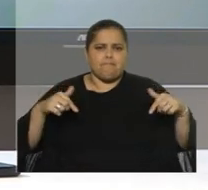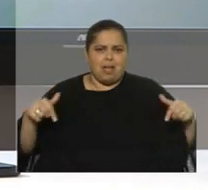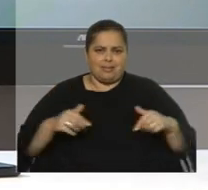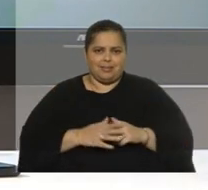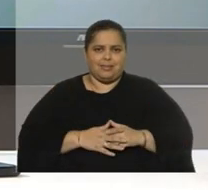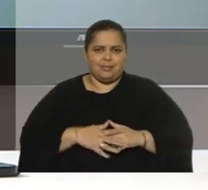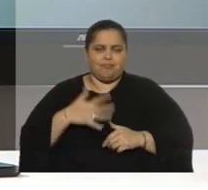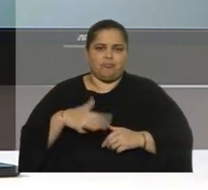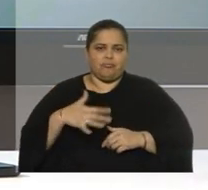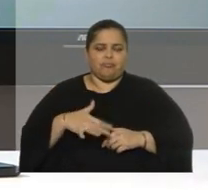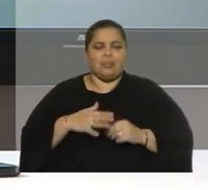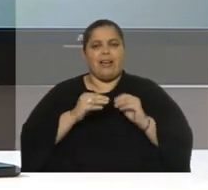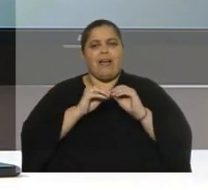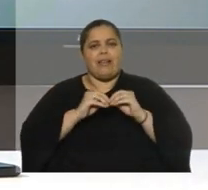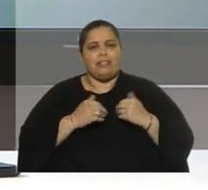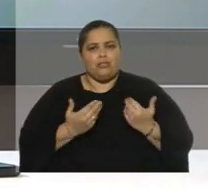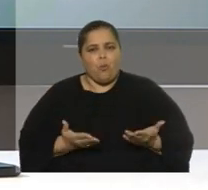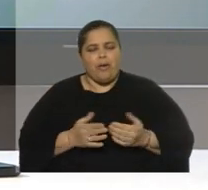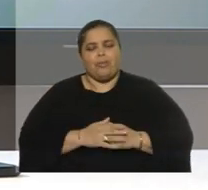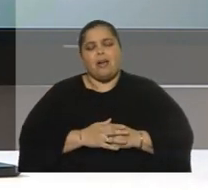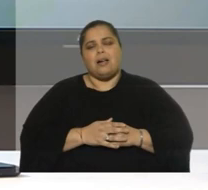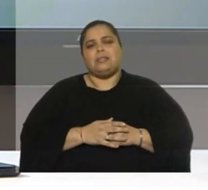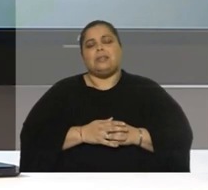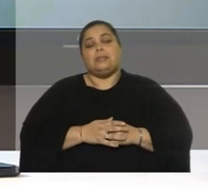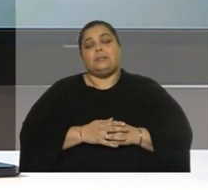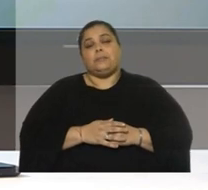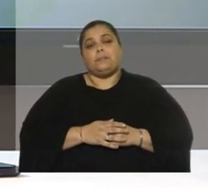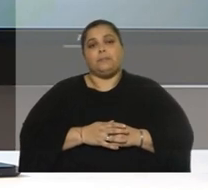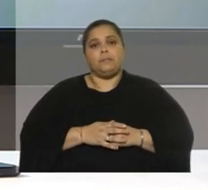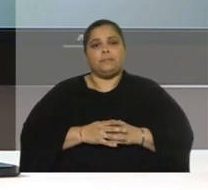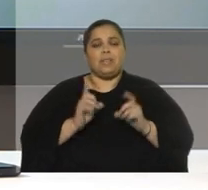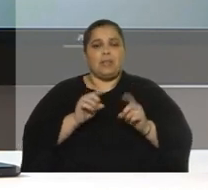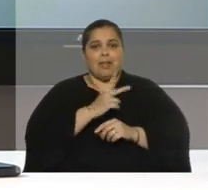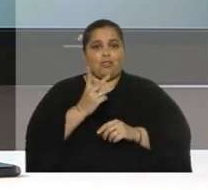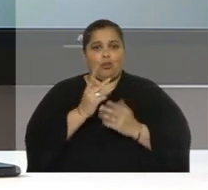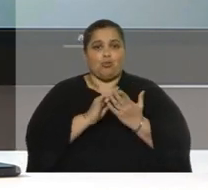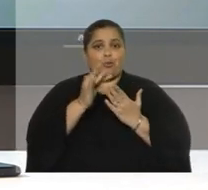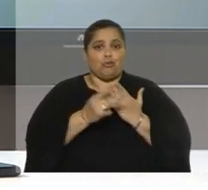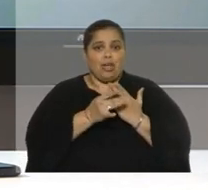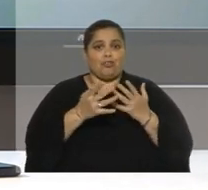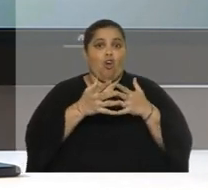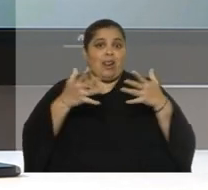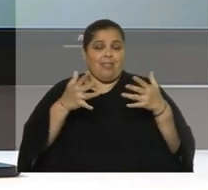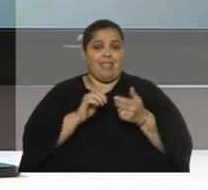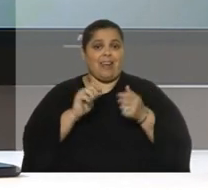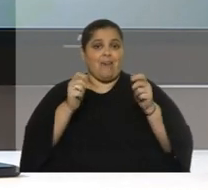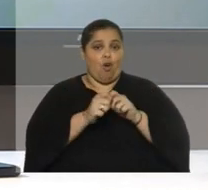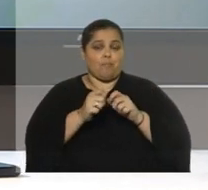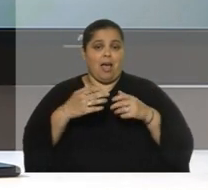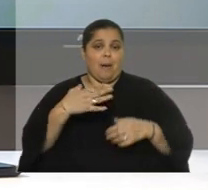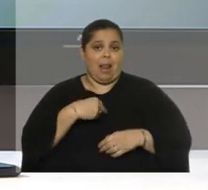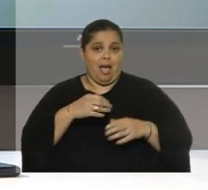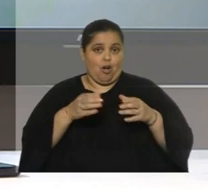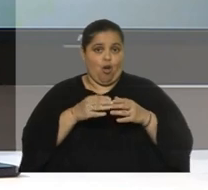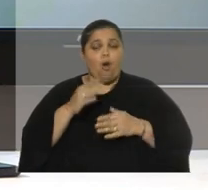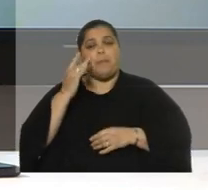Hay rendición de cuentas, están los dos grandes proyectos de reforma que tiene el Partido Nacional, que es la